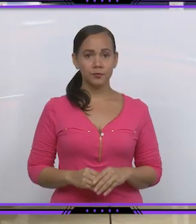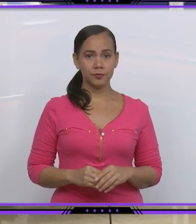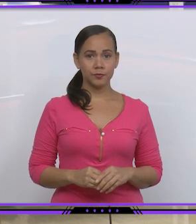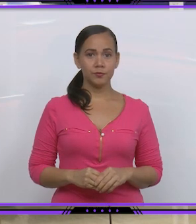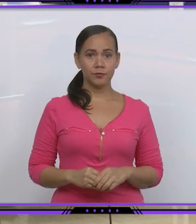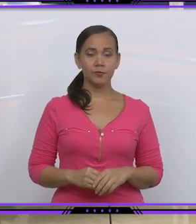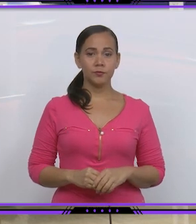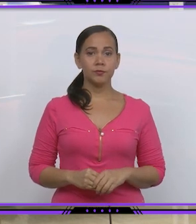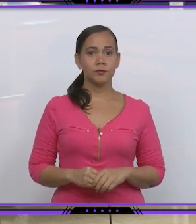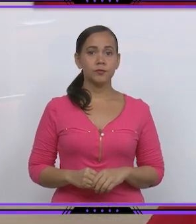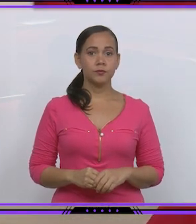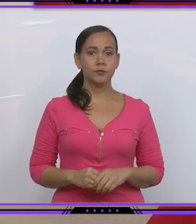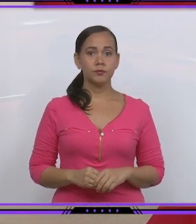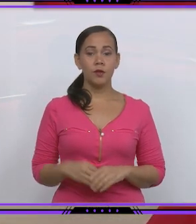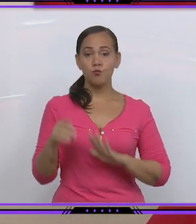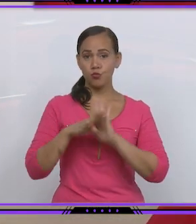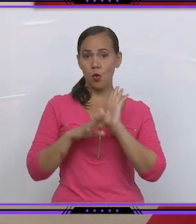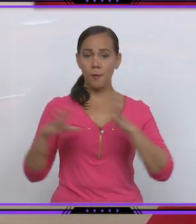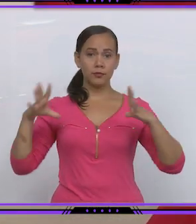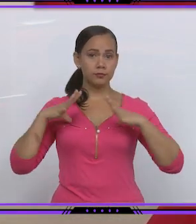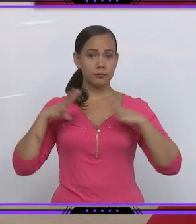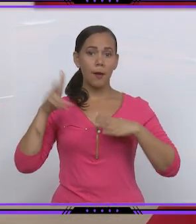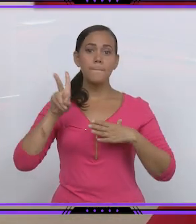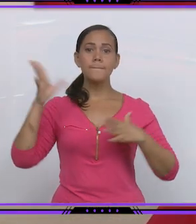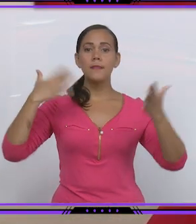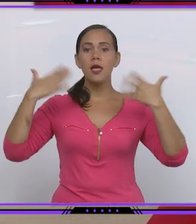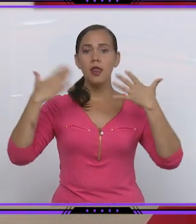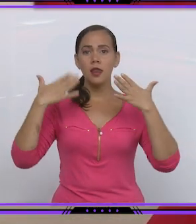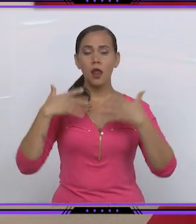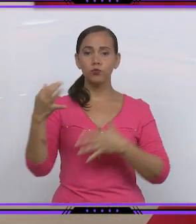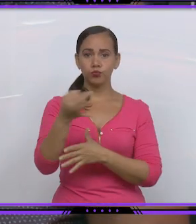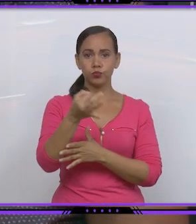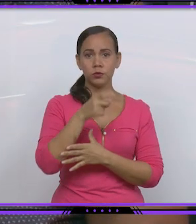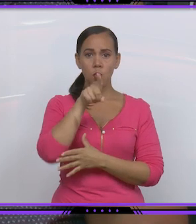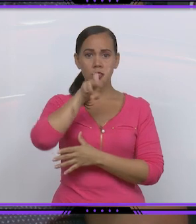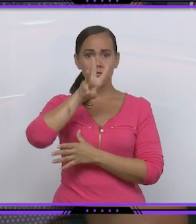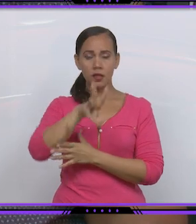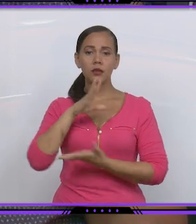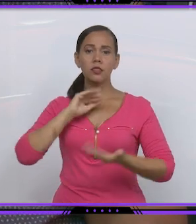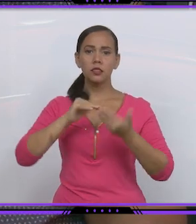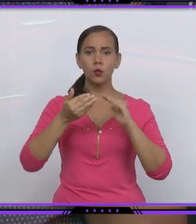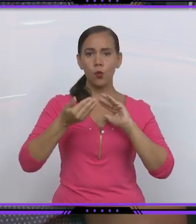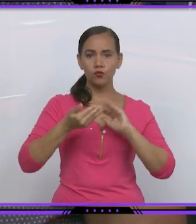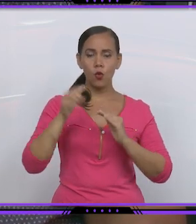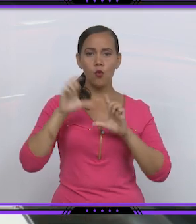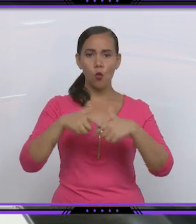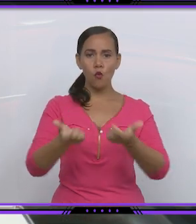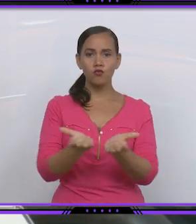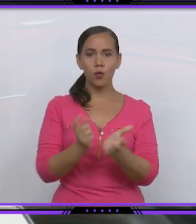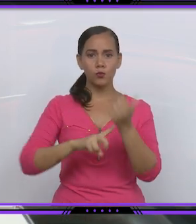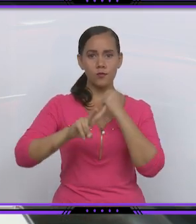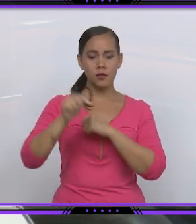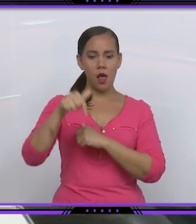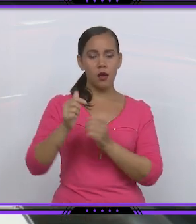El programa de actividades recreativas para el verano y los aseguramientos desde los 13 municipios conformaron el debate durante el Consejo Provincial